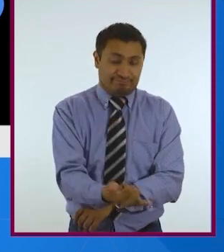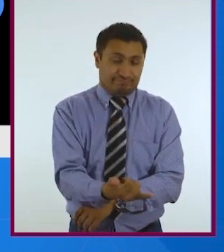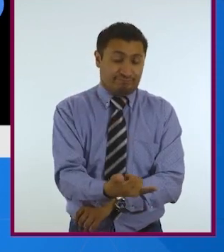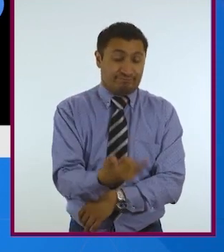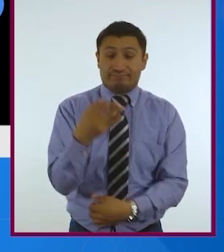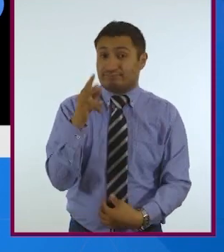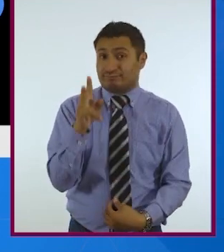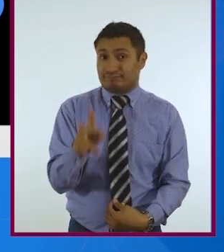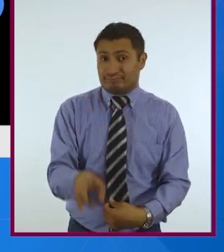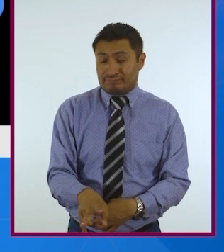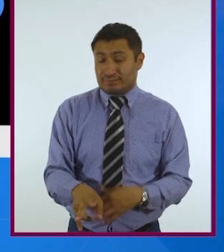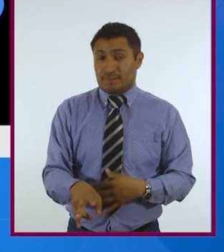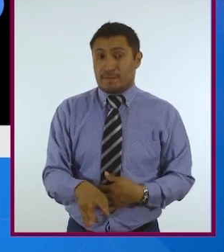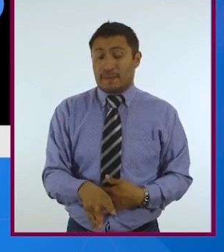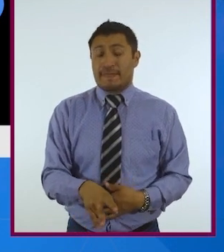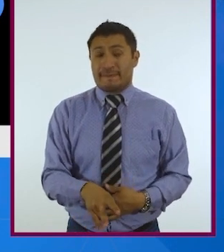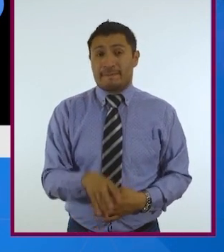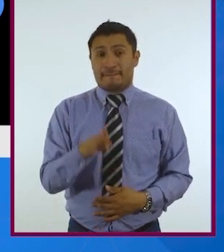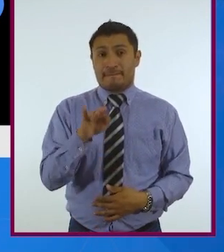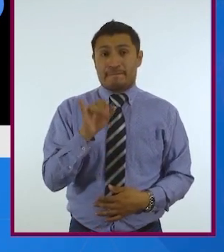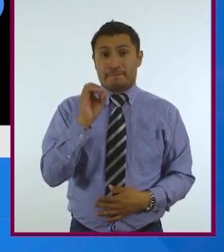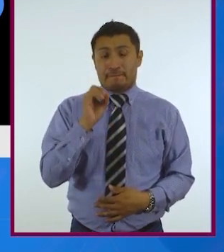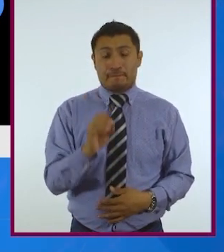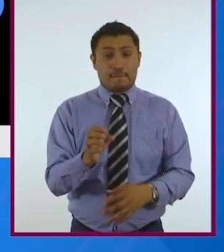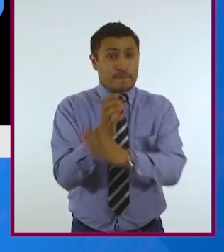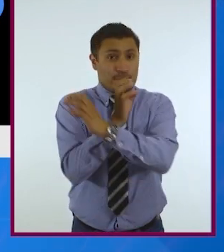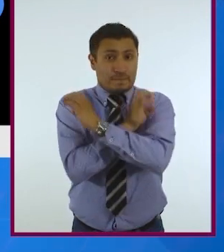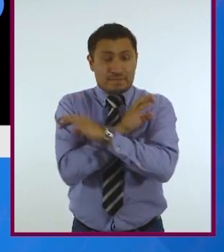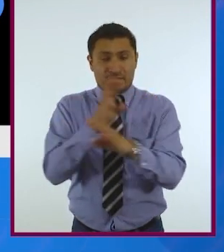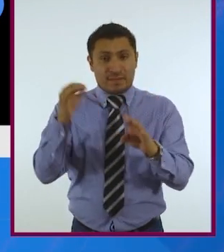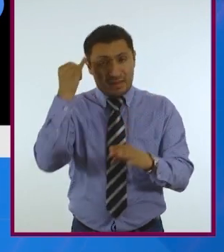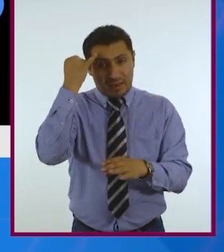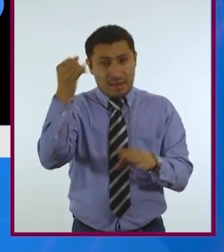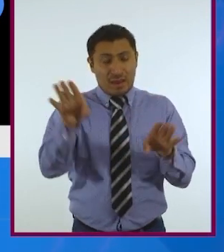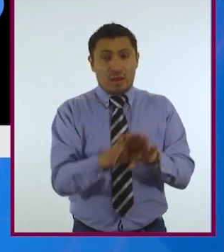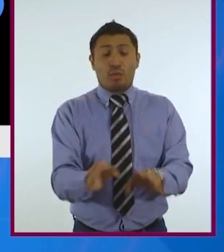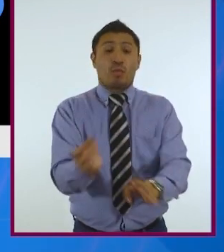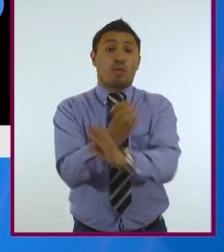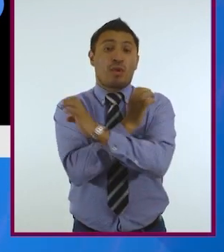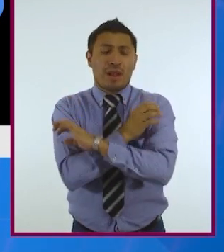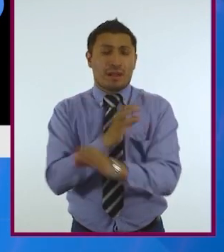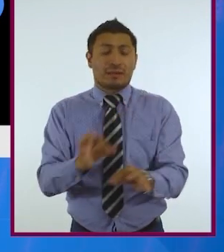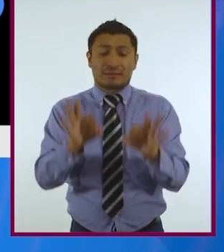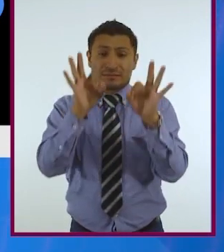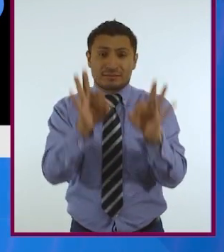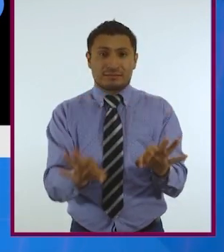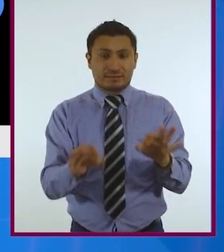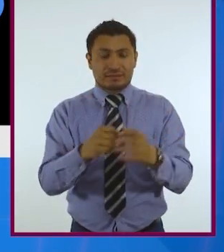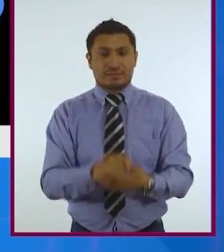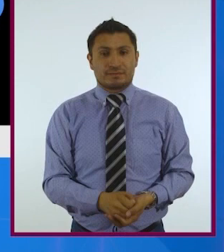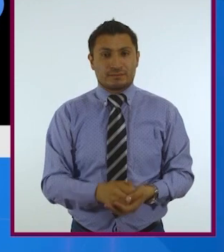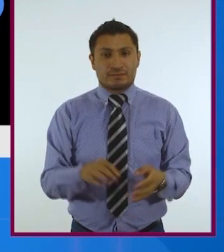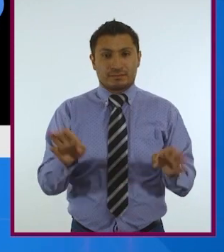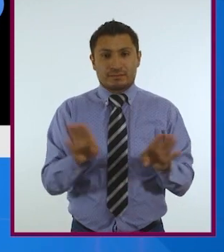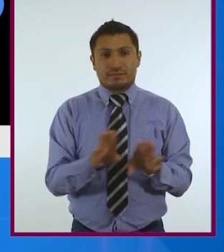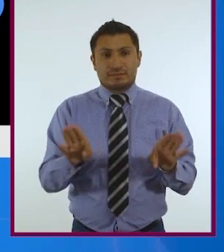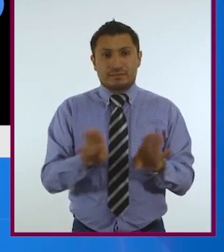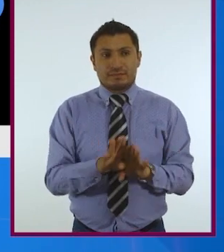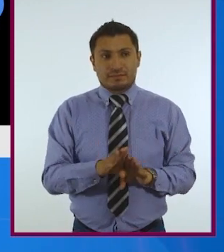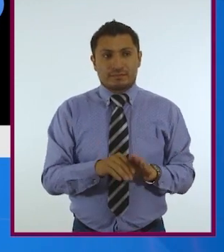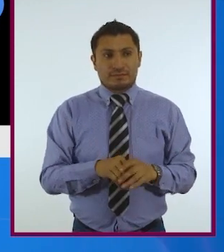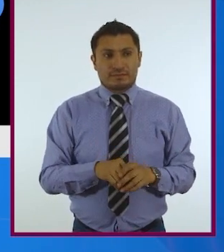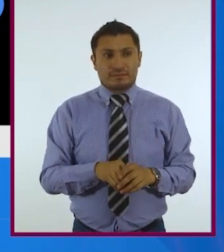Realmente la bioética puede considerarse como una ética práctica, como una ética